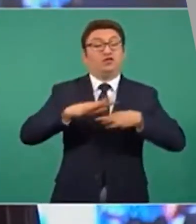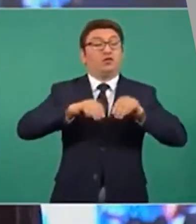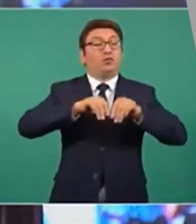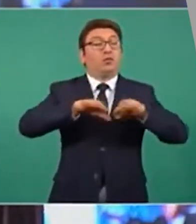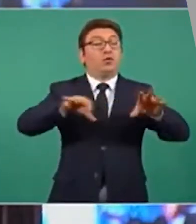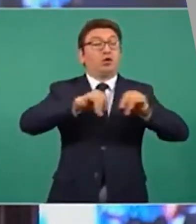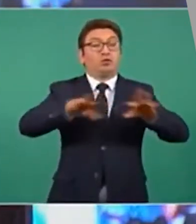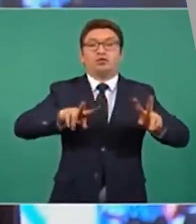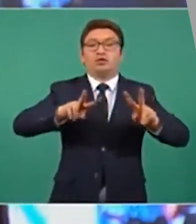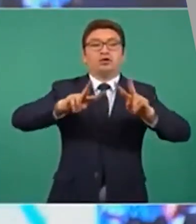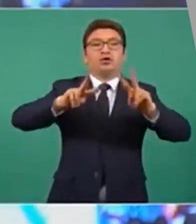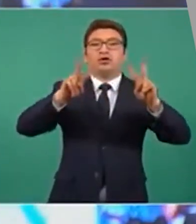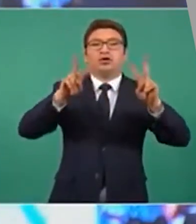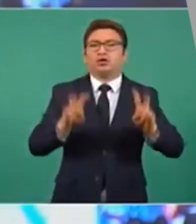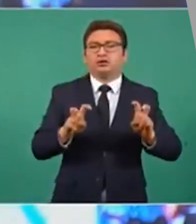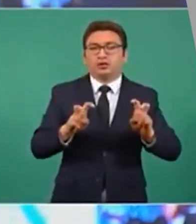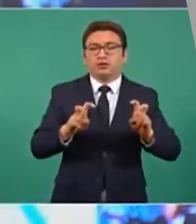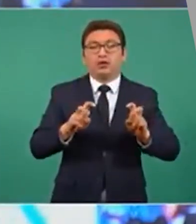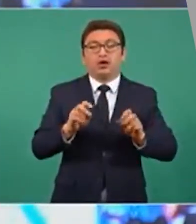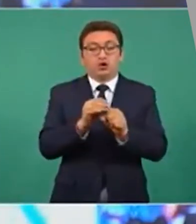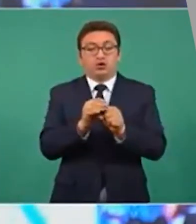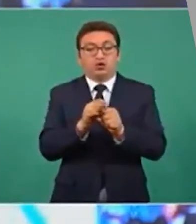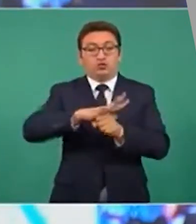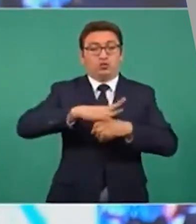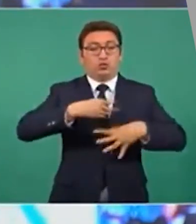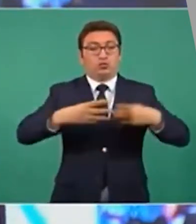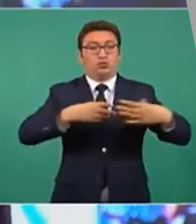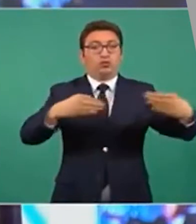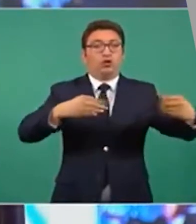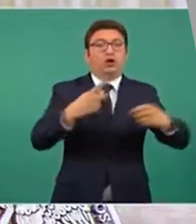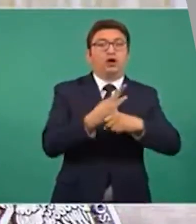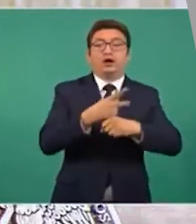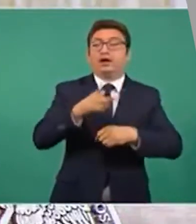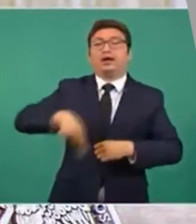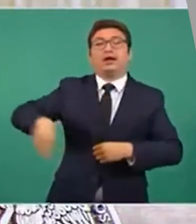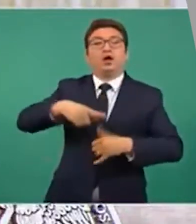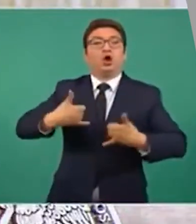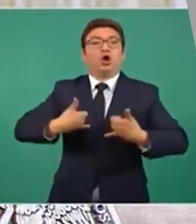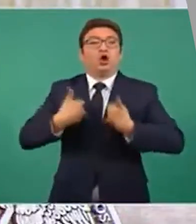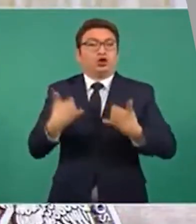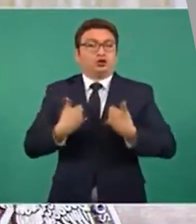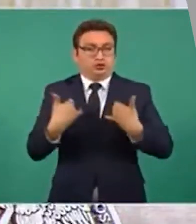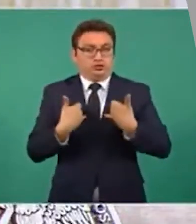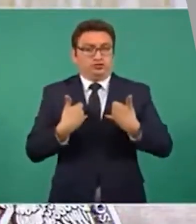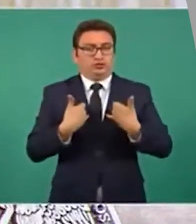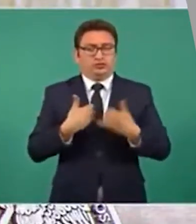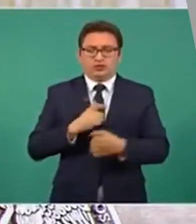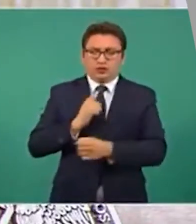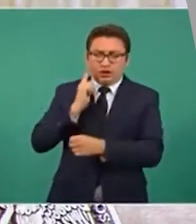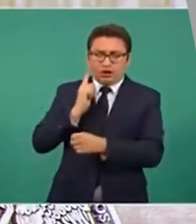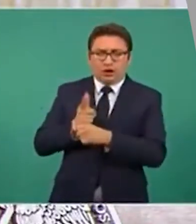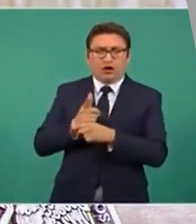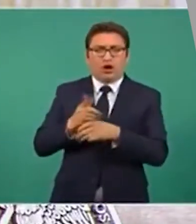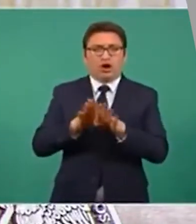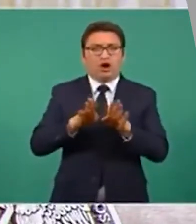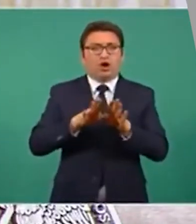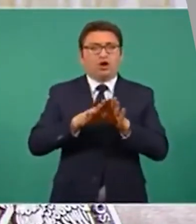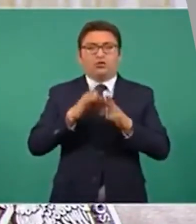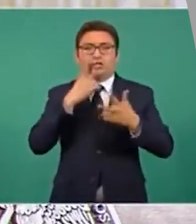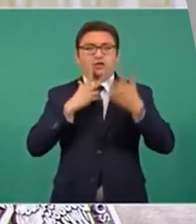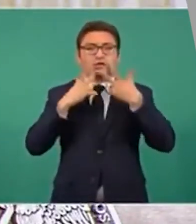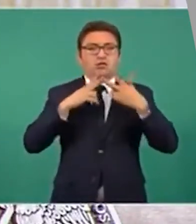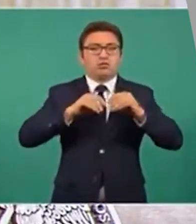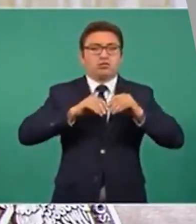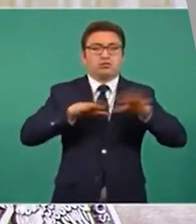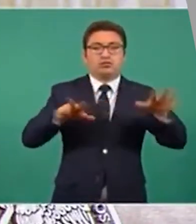notas sobre las consecuencias de la pandemia entre los jóvenes mexicanos. Llama la atención que todas ellas utilizan